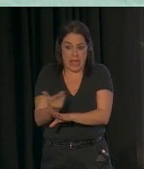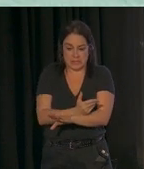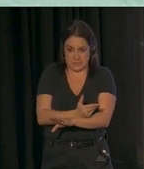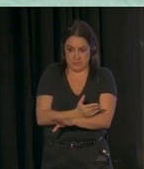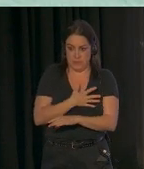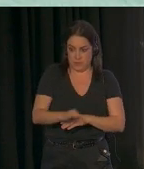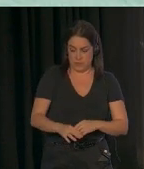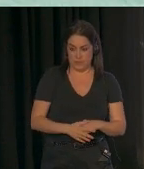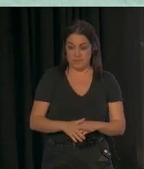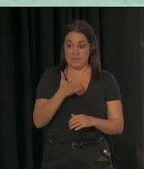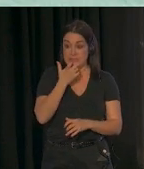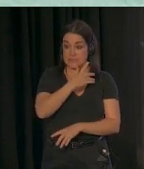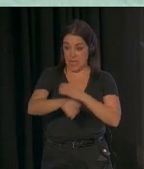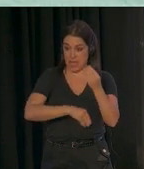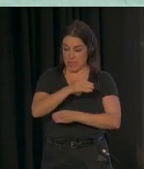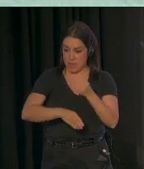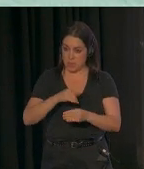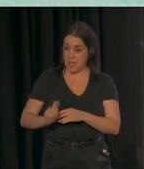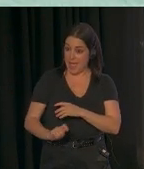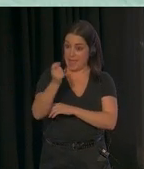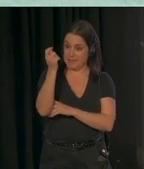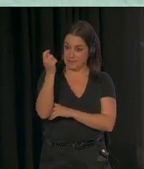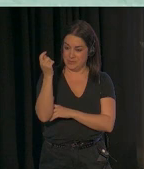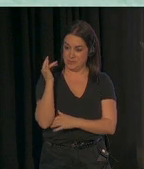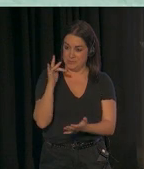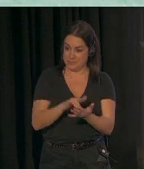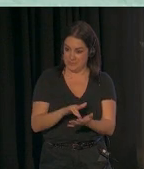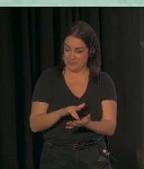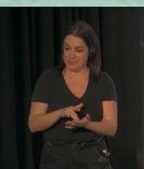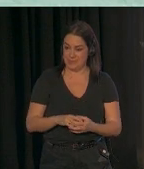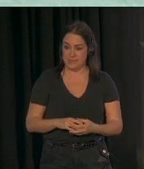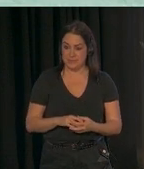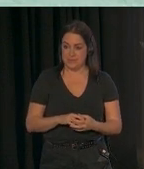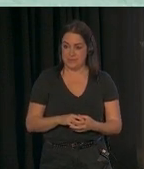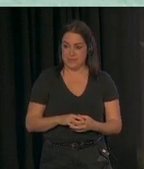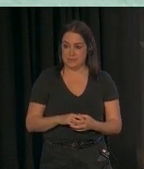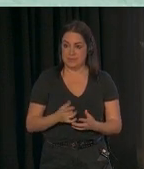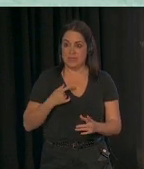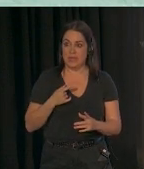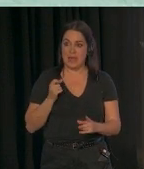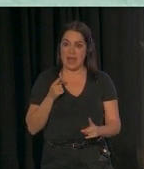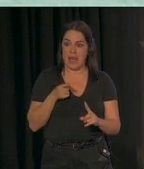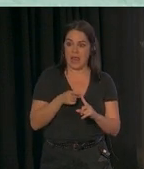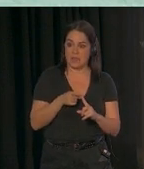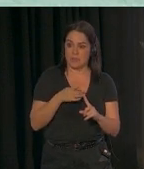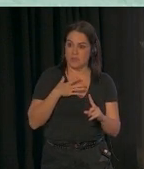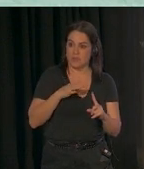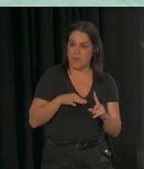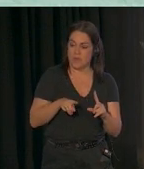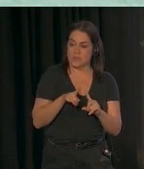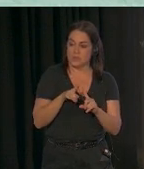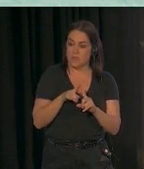Y si lo hacemos, si tenemos éxito al hacerlo, lo que pueden percibirse como retos también se reducen un poco.